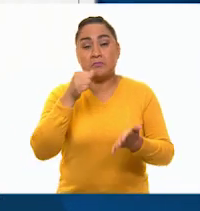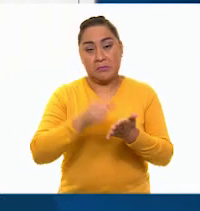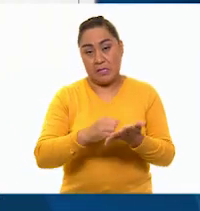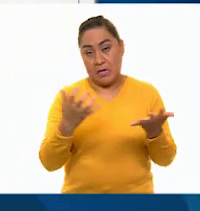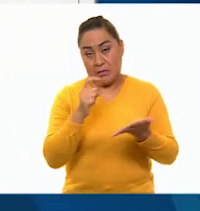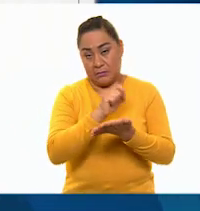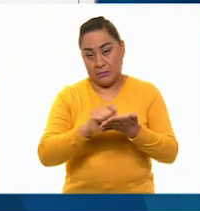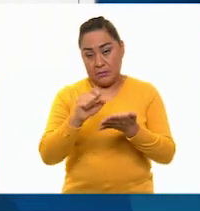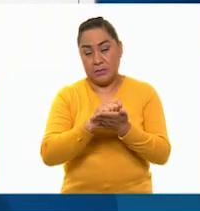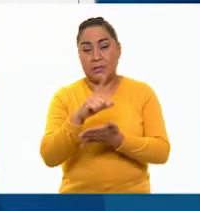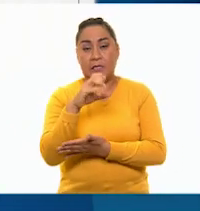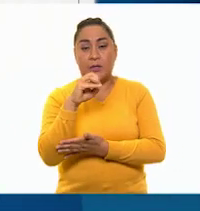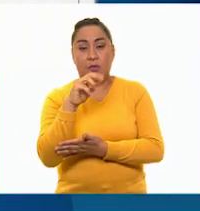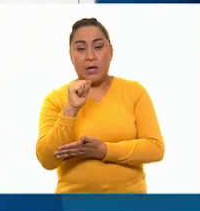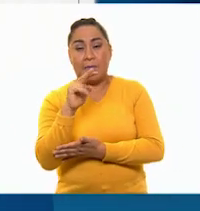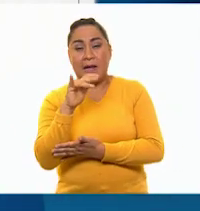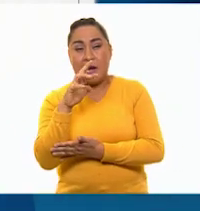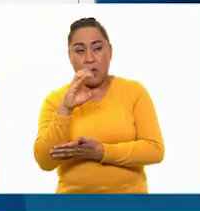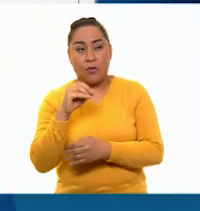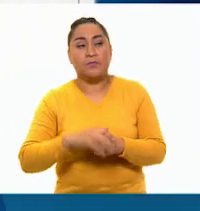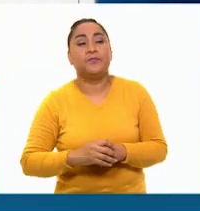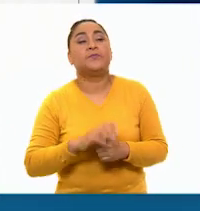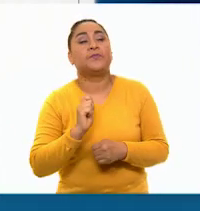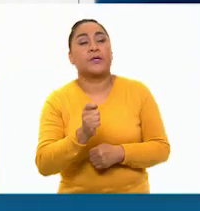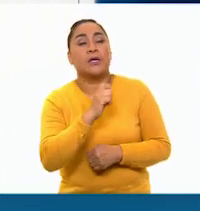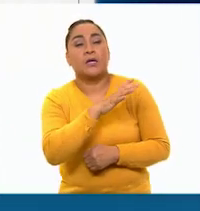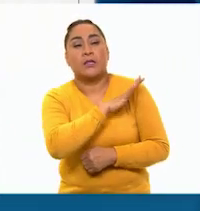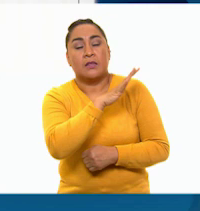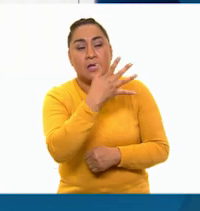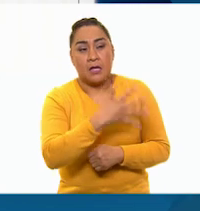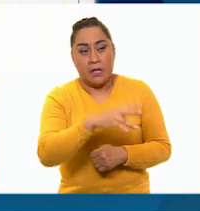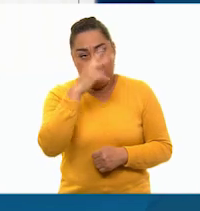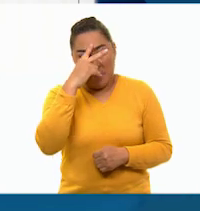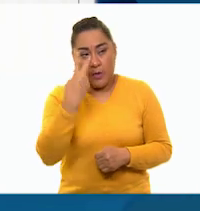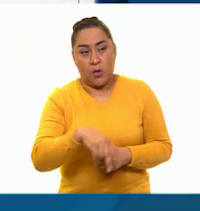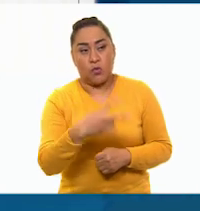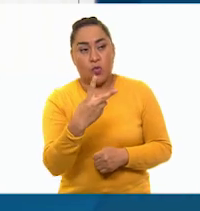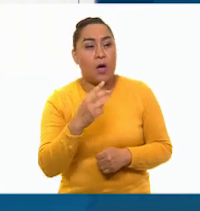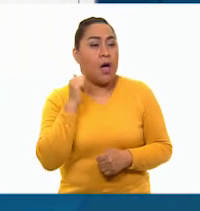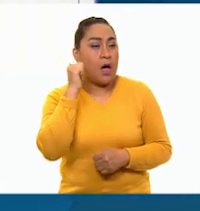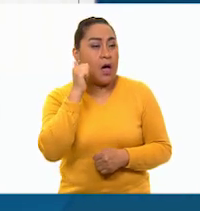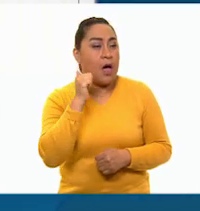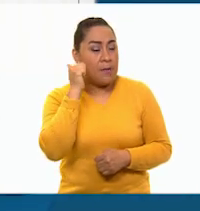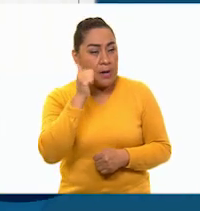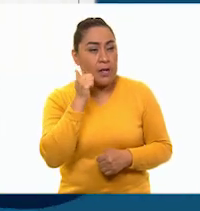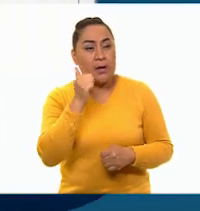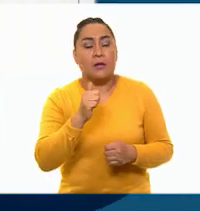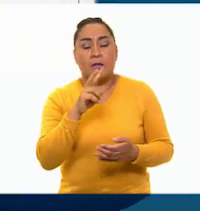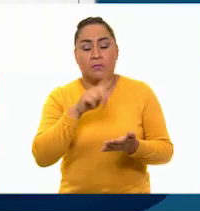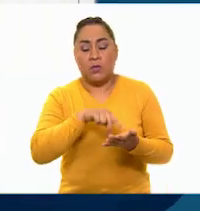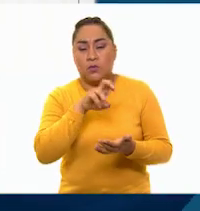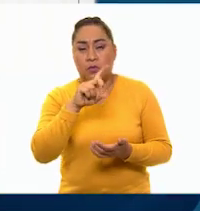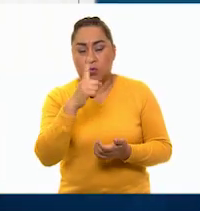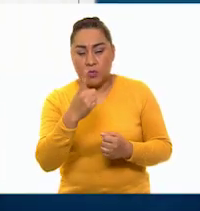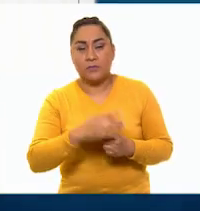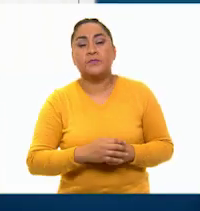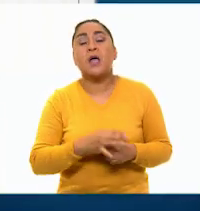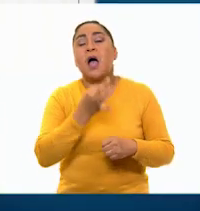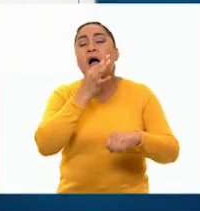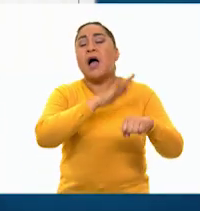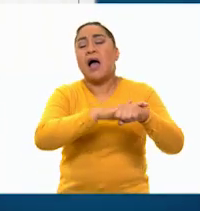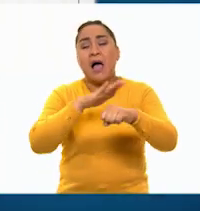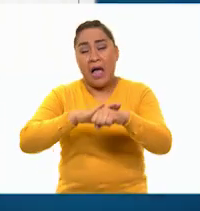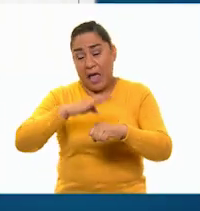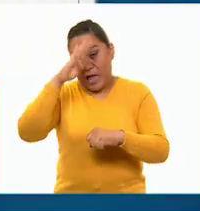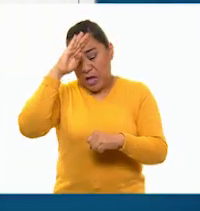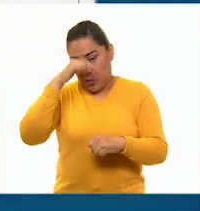Leona Vicario a Lucas Salamán, el federalista mexicano, 2 de abril de 1831. Mi objeto en querer desmentir la impostura